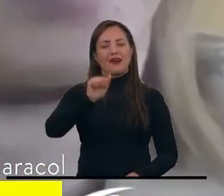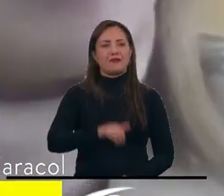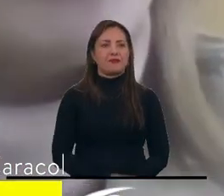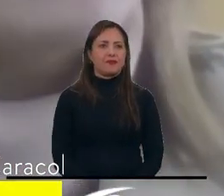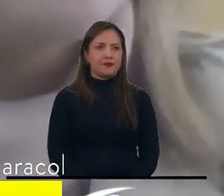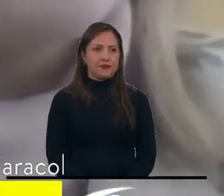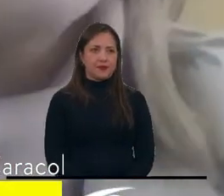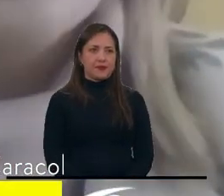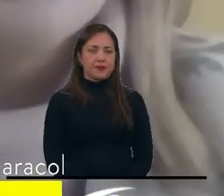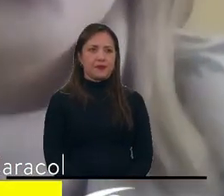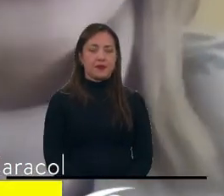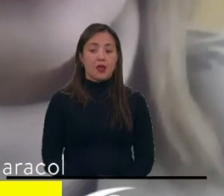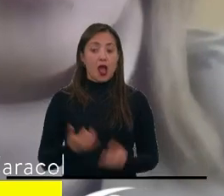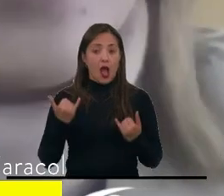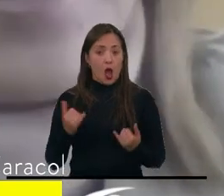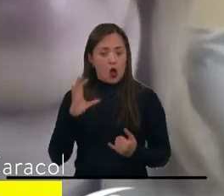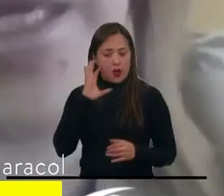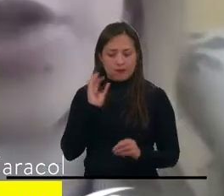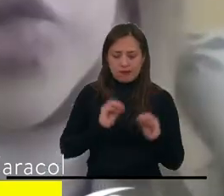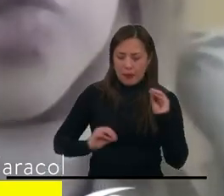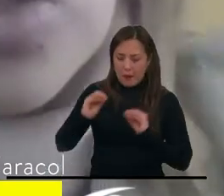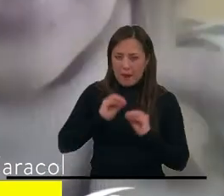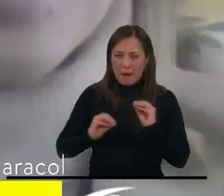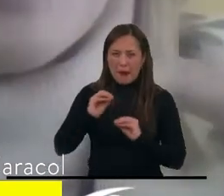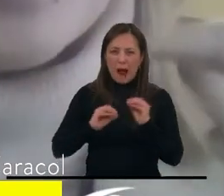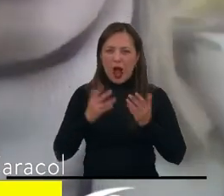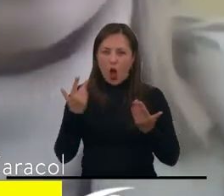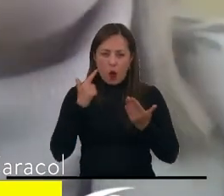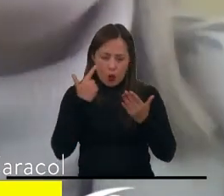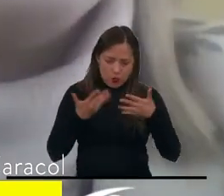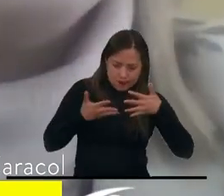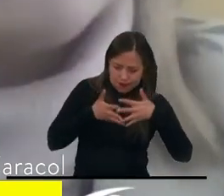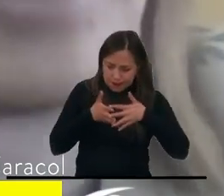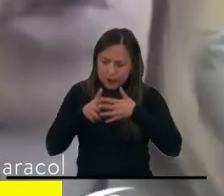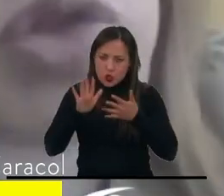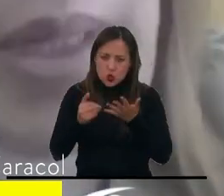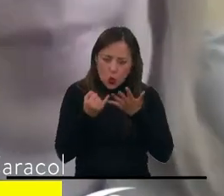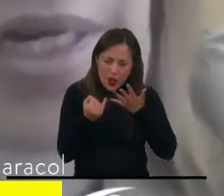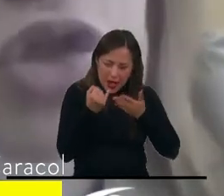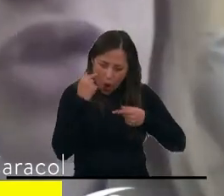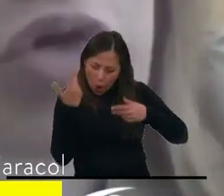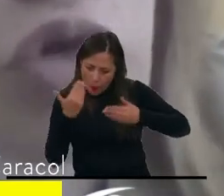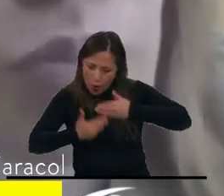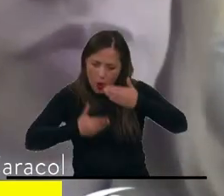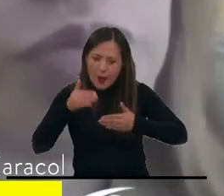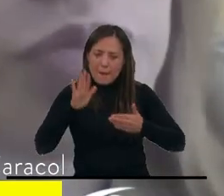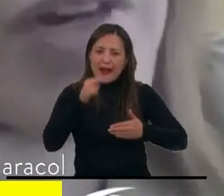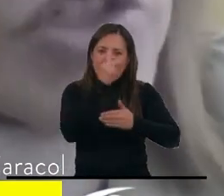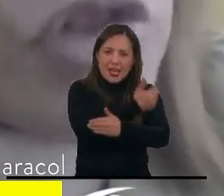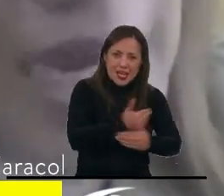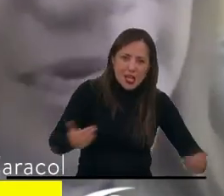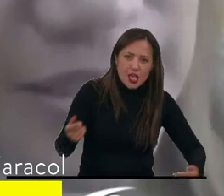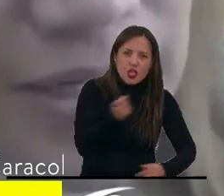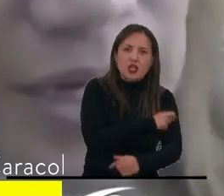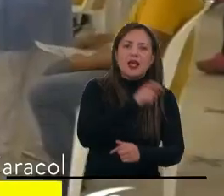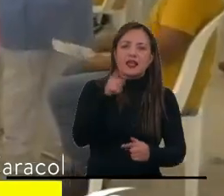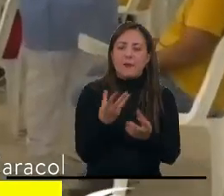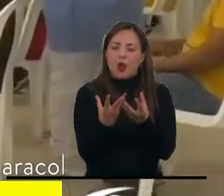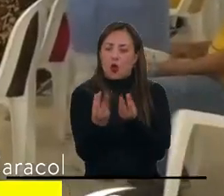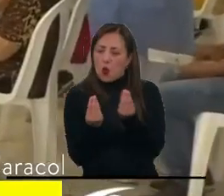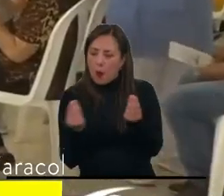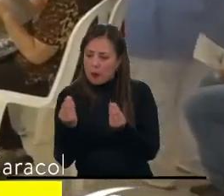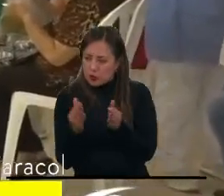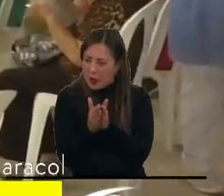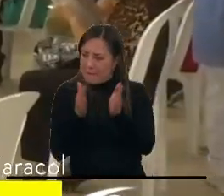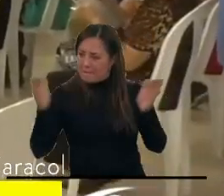Estamos haciendo unos ajustes de los lineamientos para la vacunación de niños y ampliación de grupos poblacionales, pero